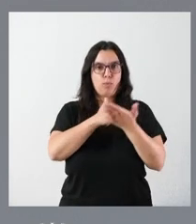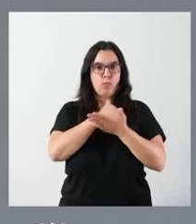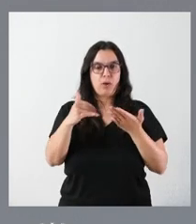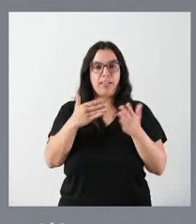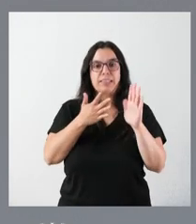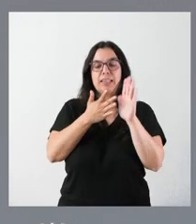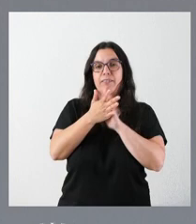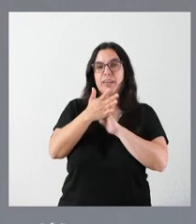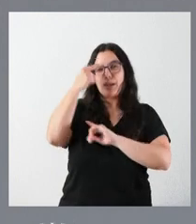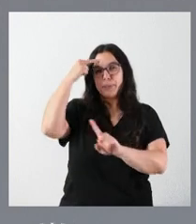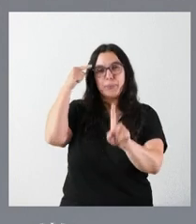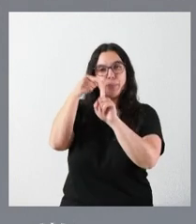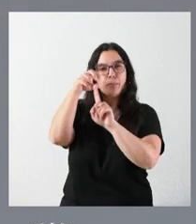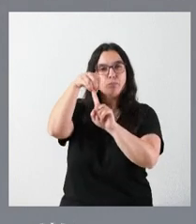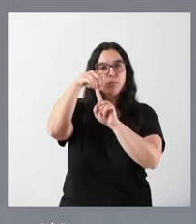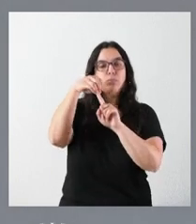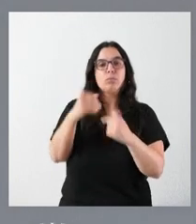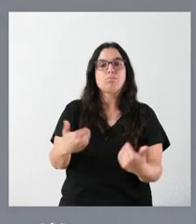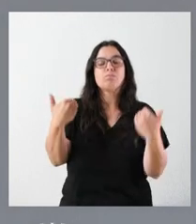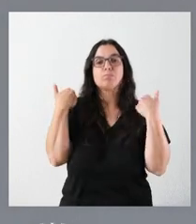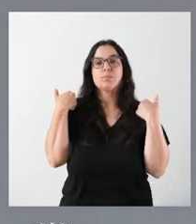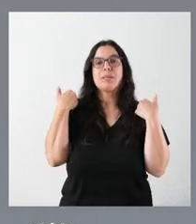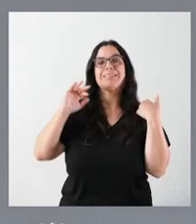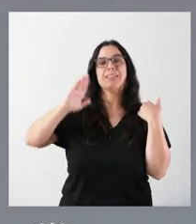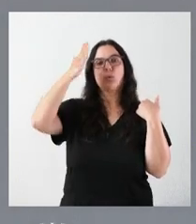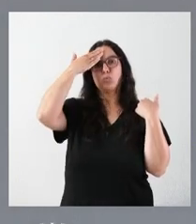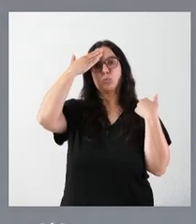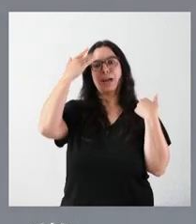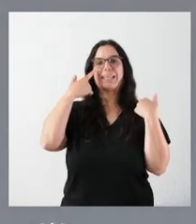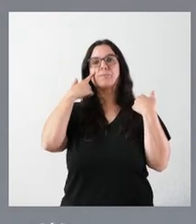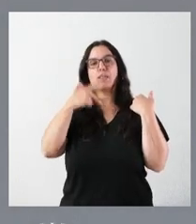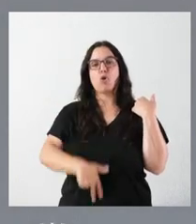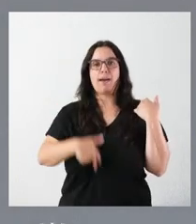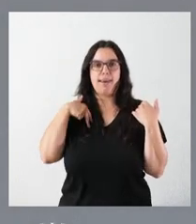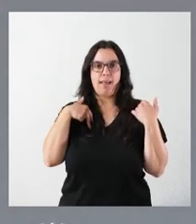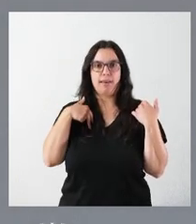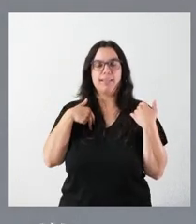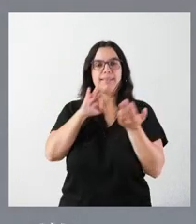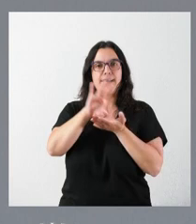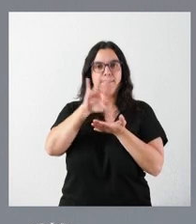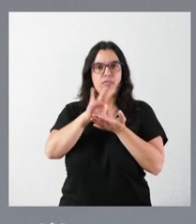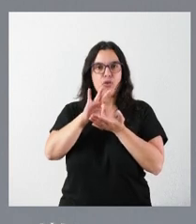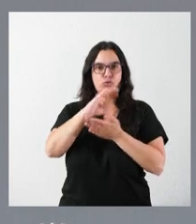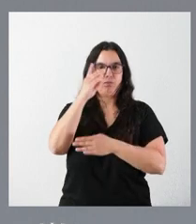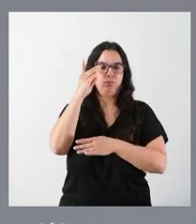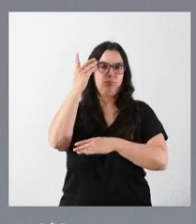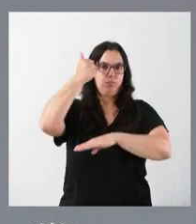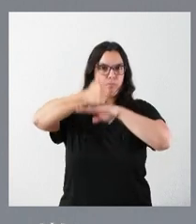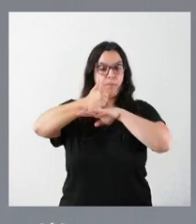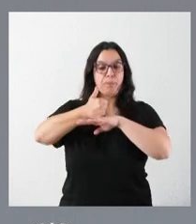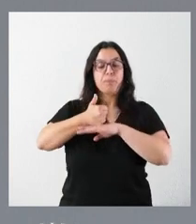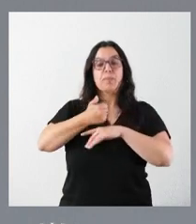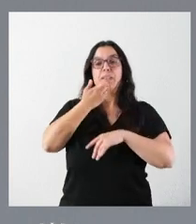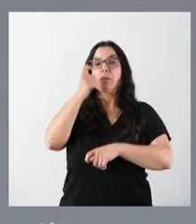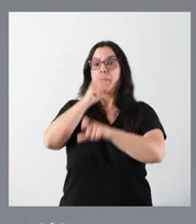centro de gravedad o responsable al titular de la inspección general de servicios. Las personas que hayan